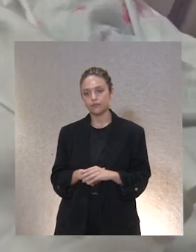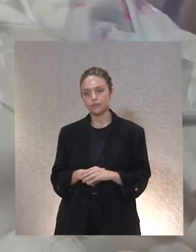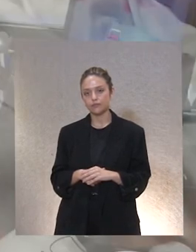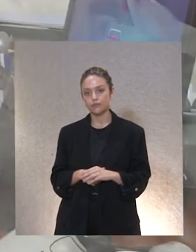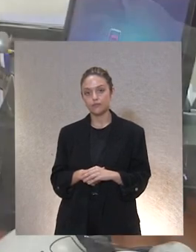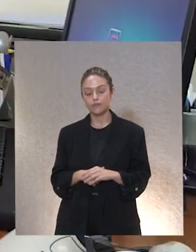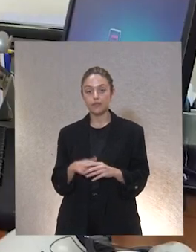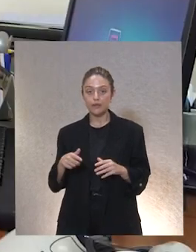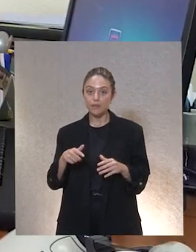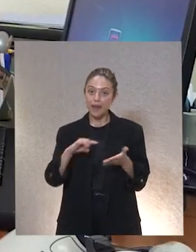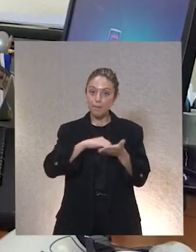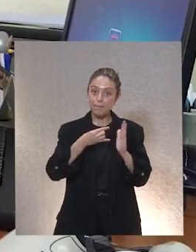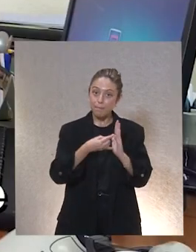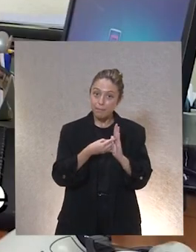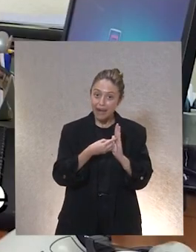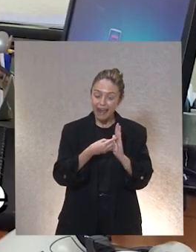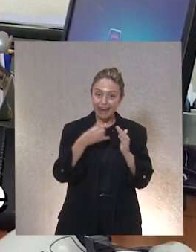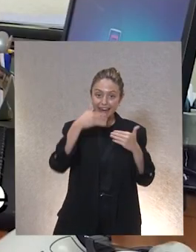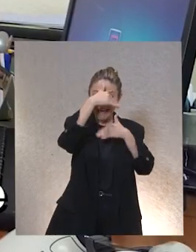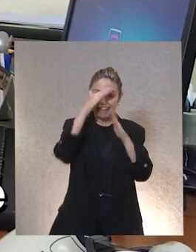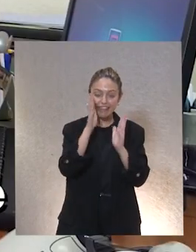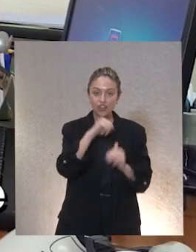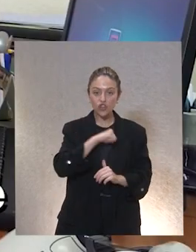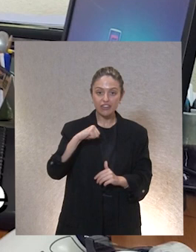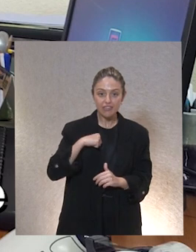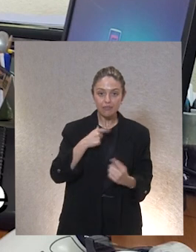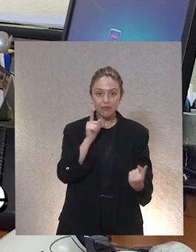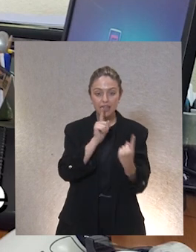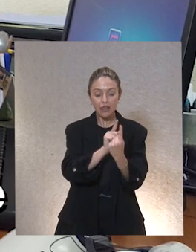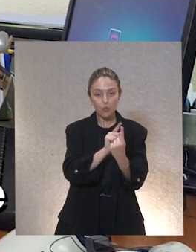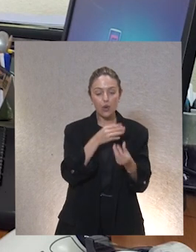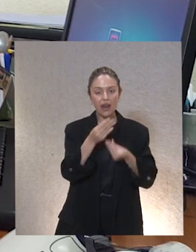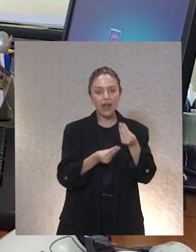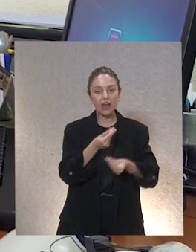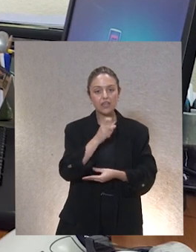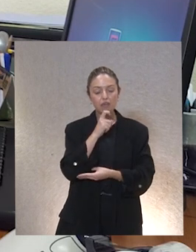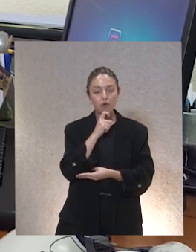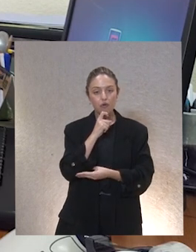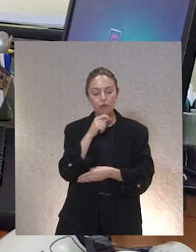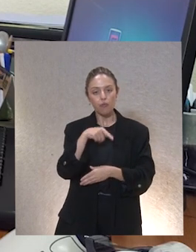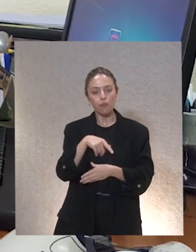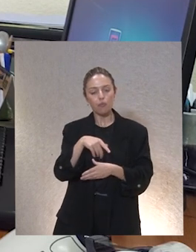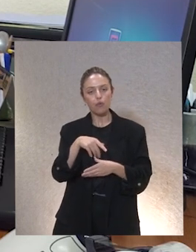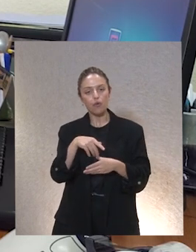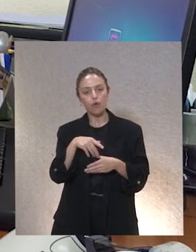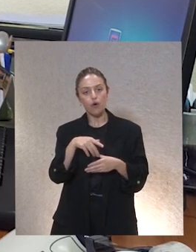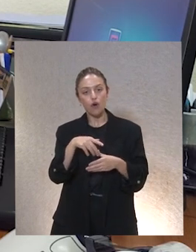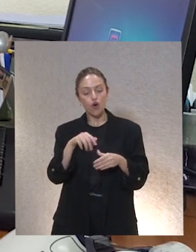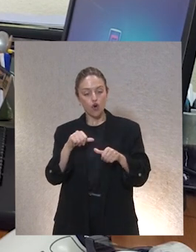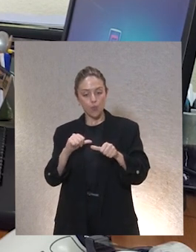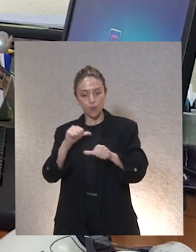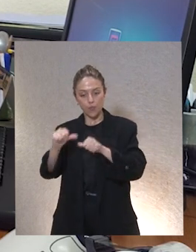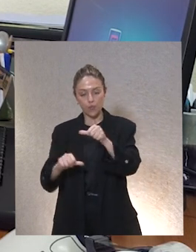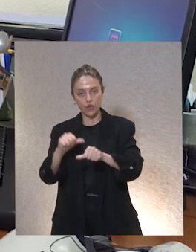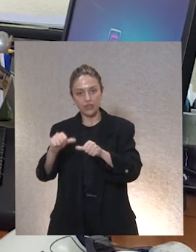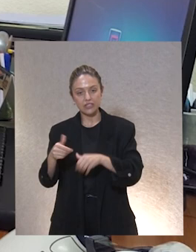para diseñar los planes de atención individual se configura un círculo de apoyo que está formado por aquellas personas que son más importantes